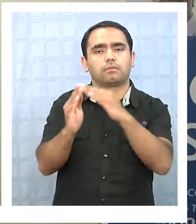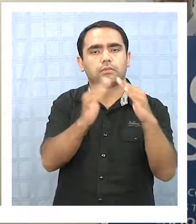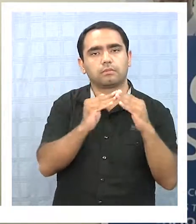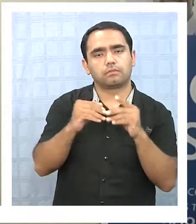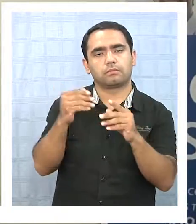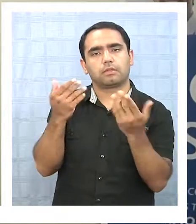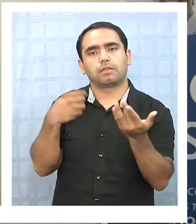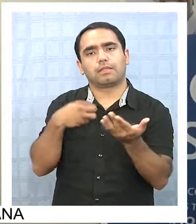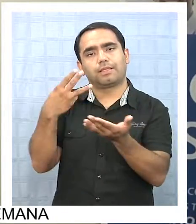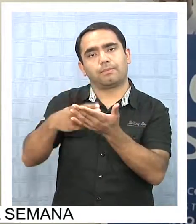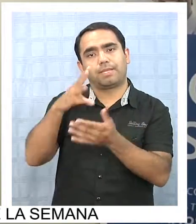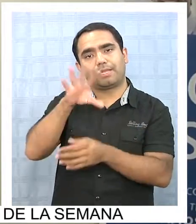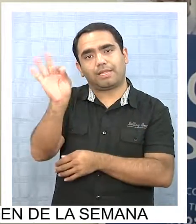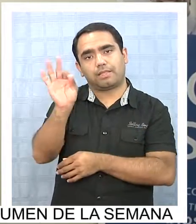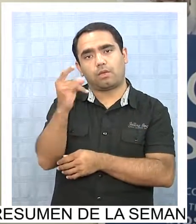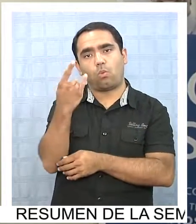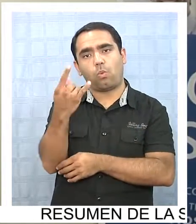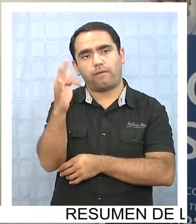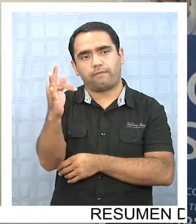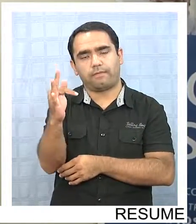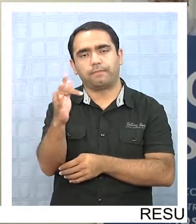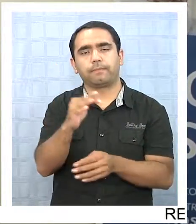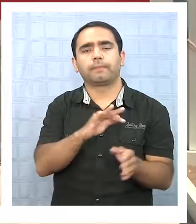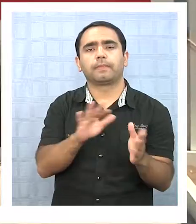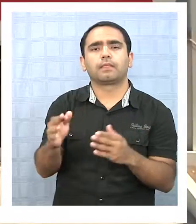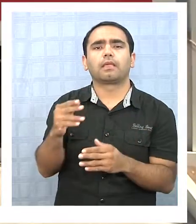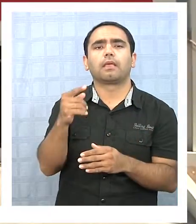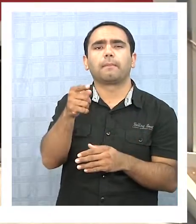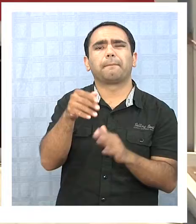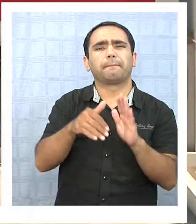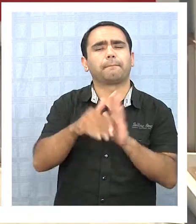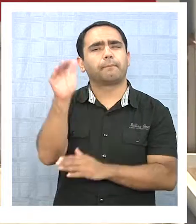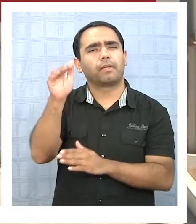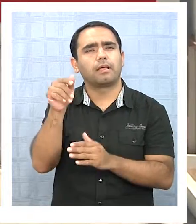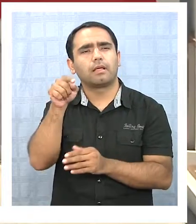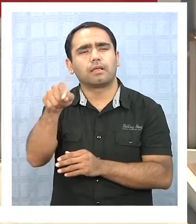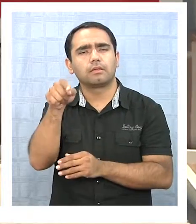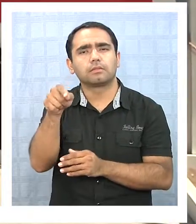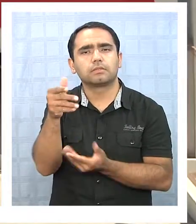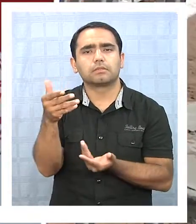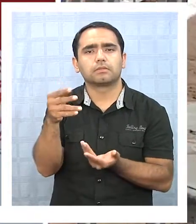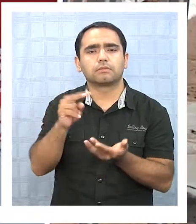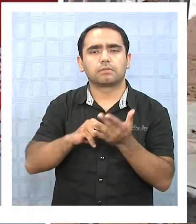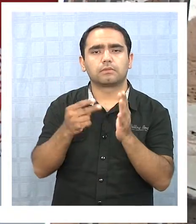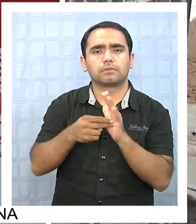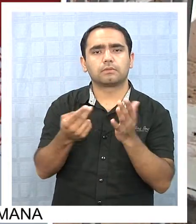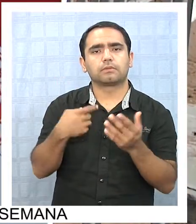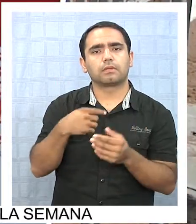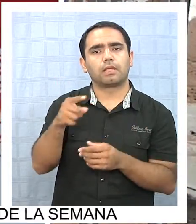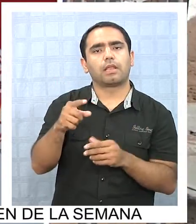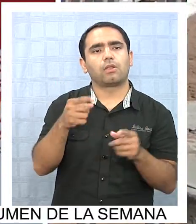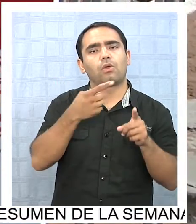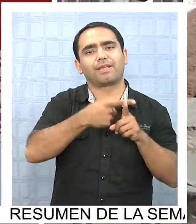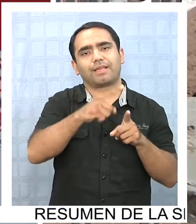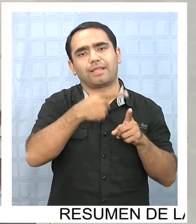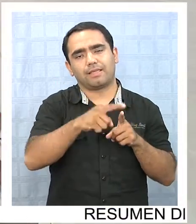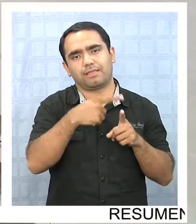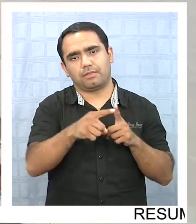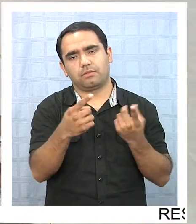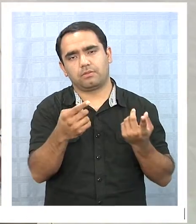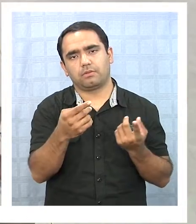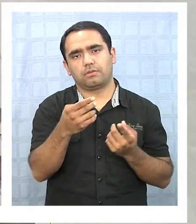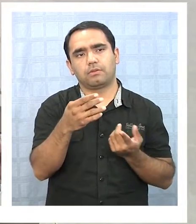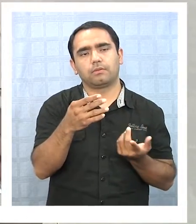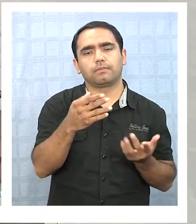viviendas inmobiliarias de hasta 3.500 UF. Donde lo más golpeado, digamos, de la demanda, ha sido la restricción a los créditos hipotecarios.